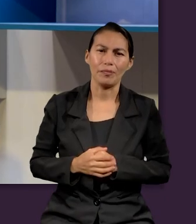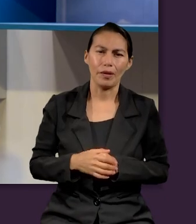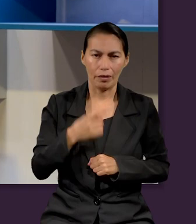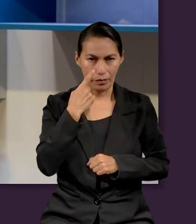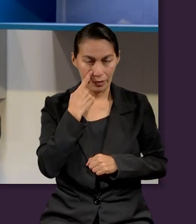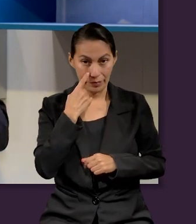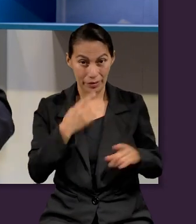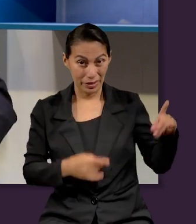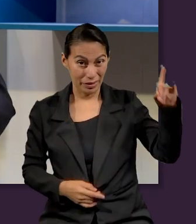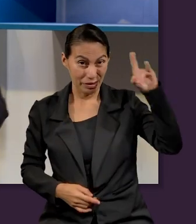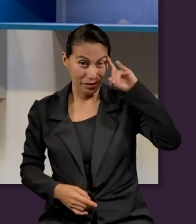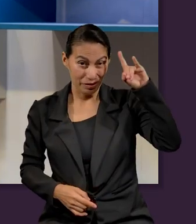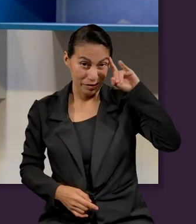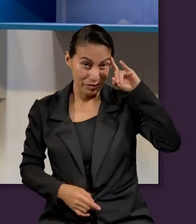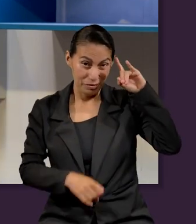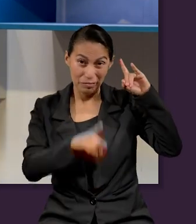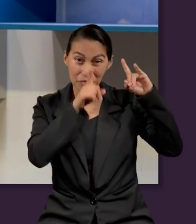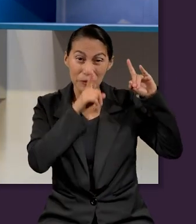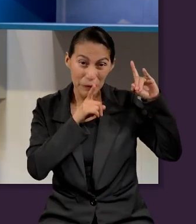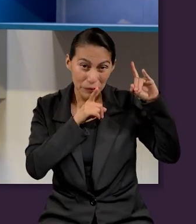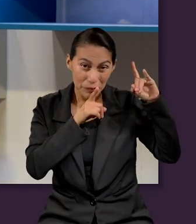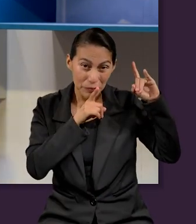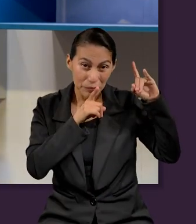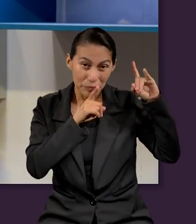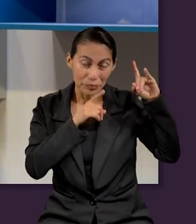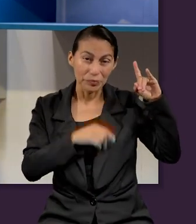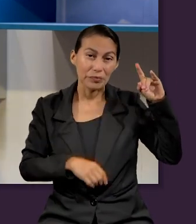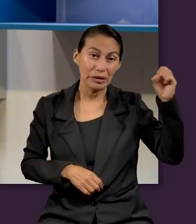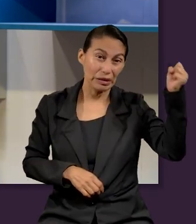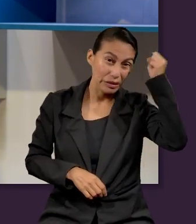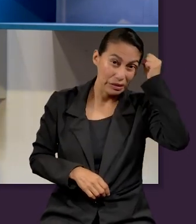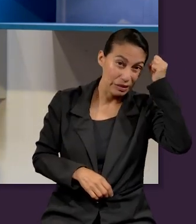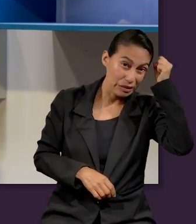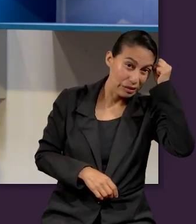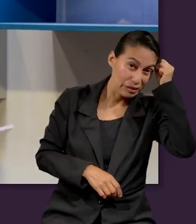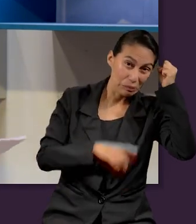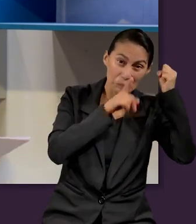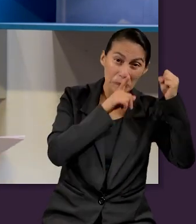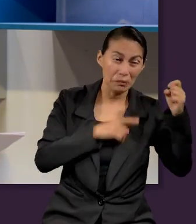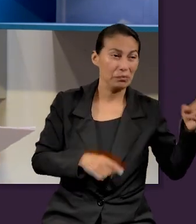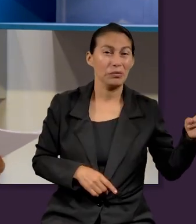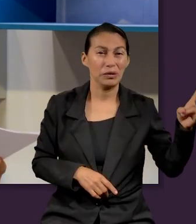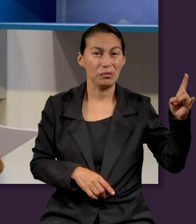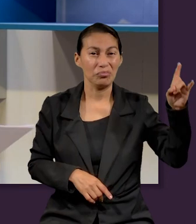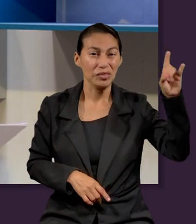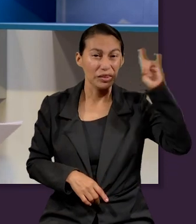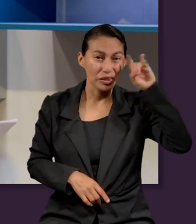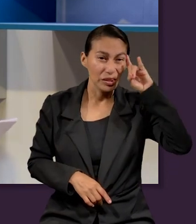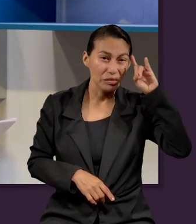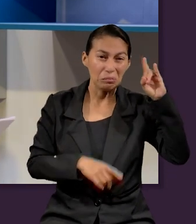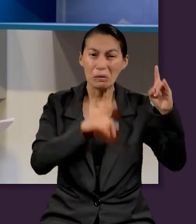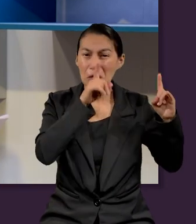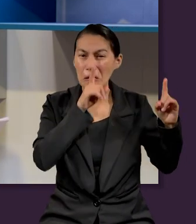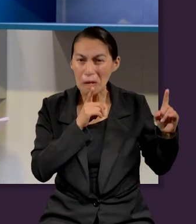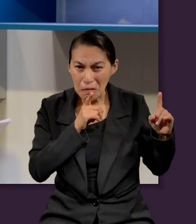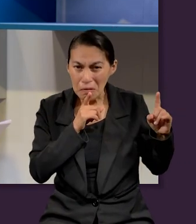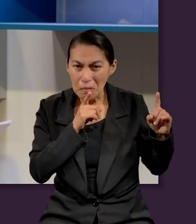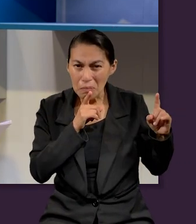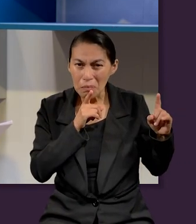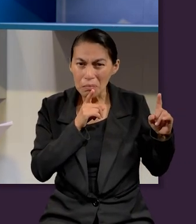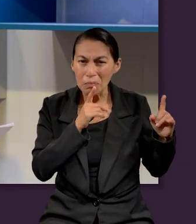Satanás es un mentiroso. Satanás quiere decir adversario. Pero diablo quiere decir difamador, engañador,